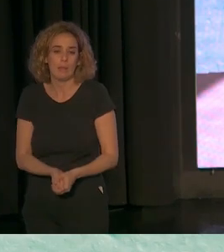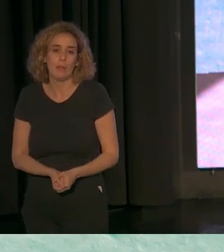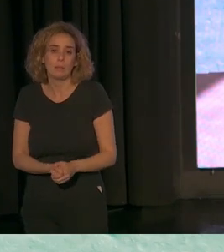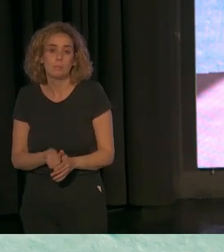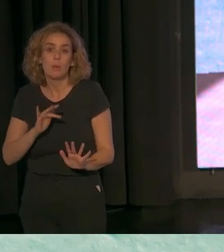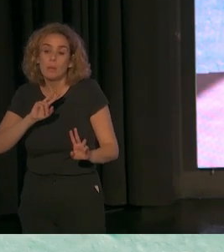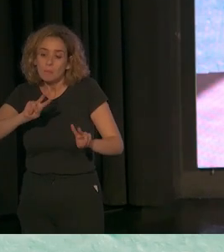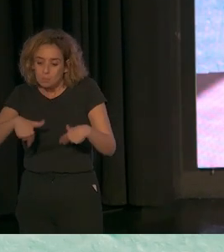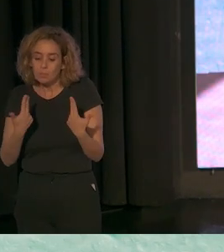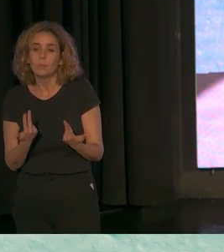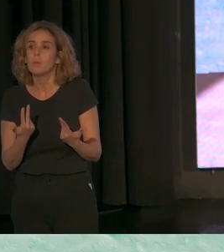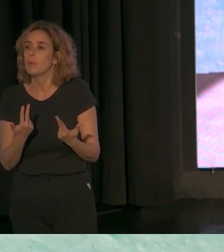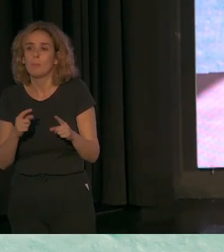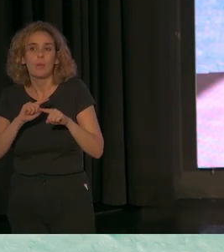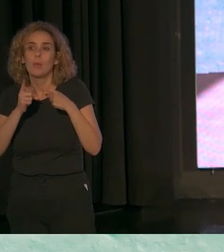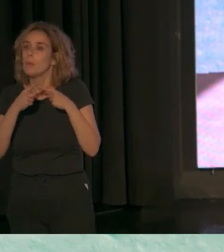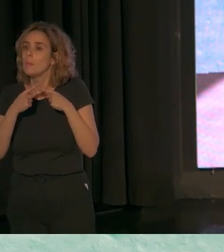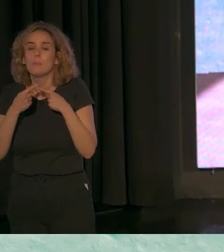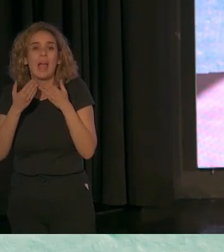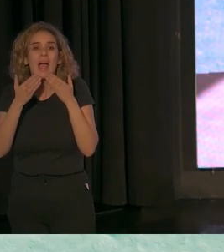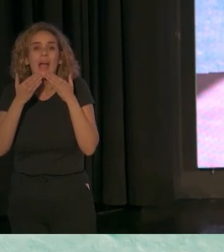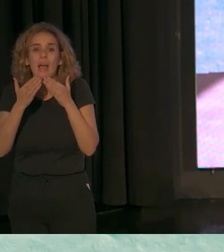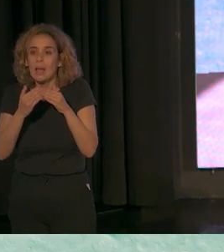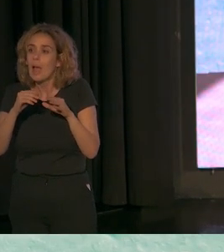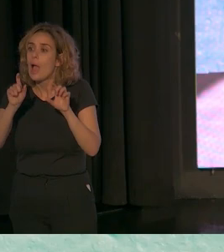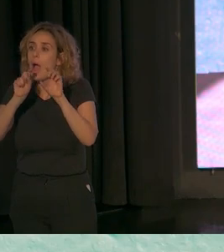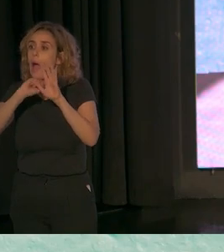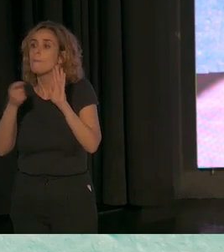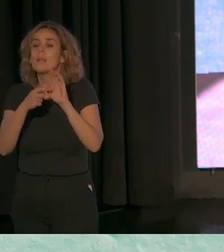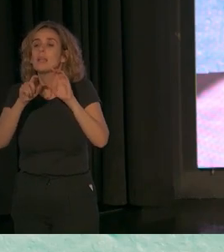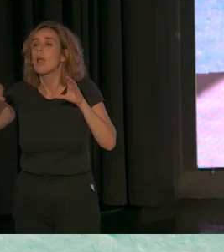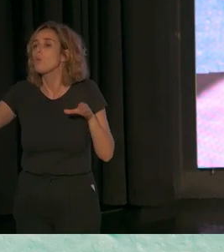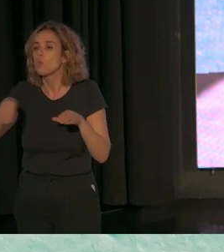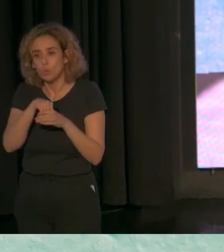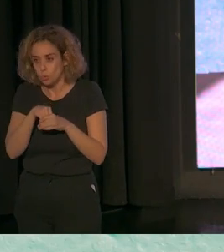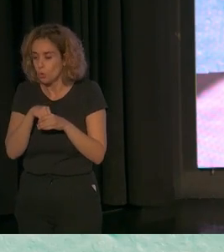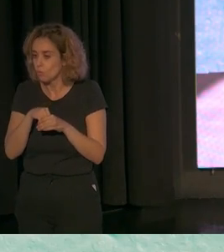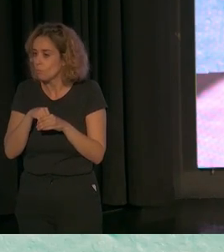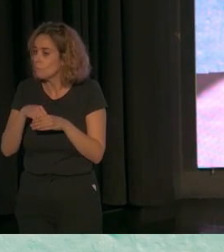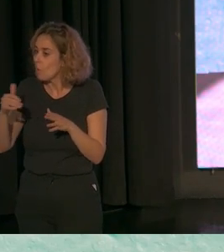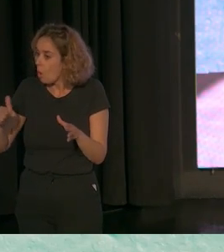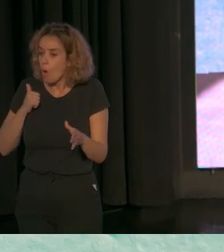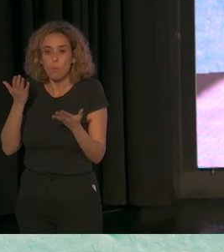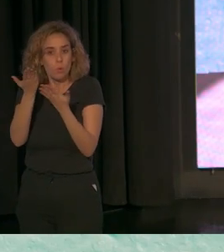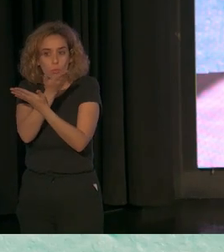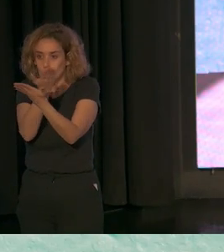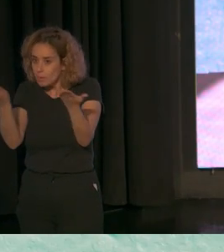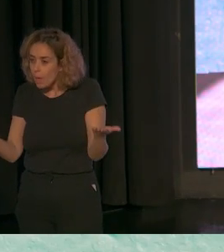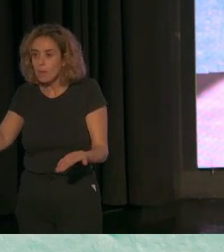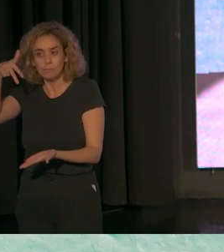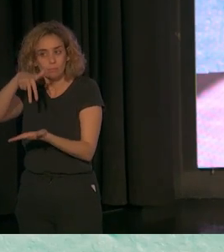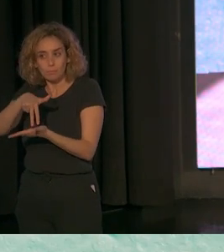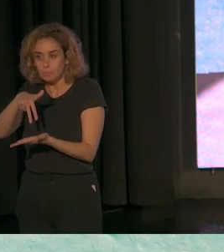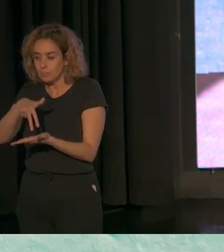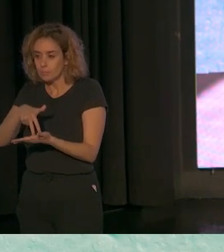Permíteme, en primer lugar, pues agradecer a plena inclusión la oportunidad de estar aquí con todos vosotros en este